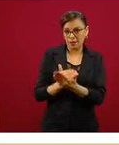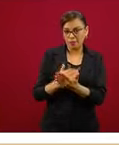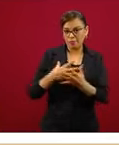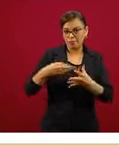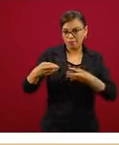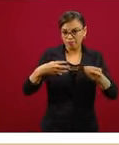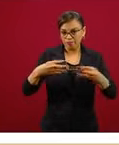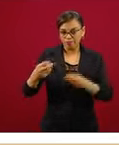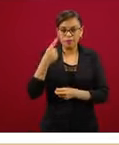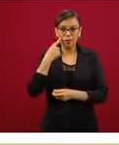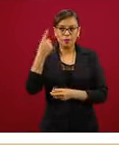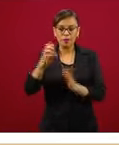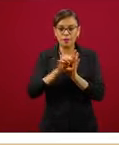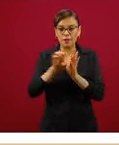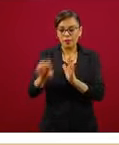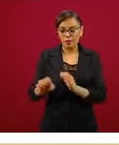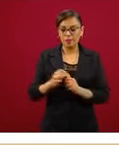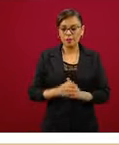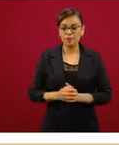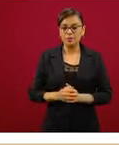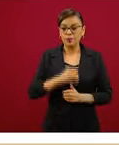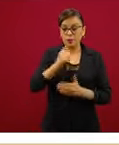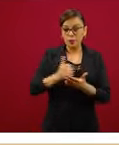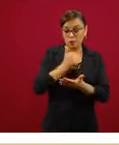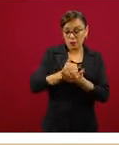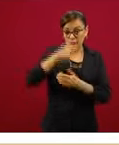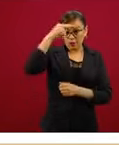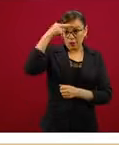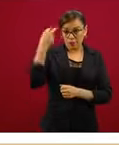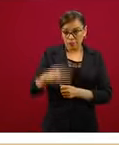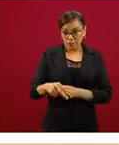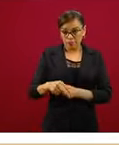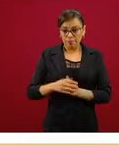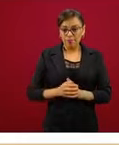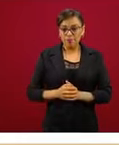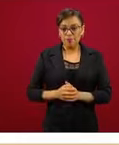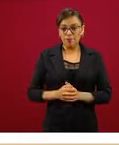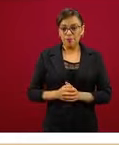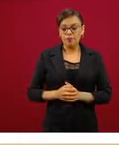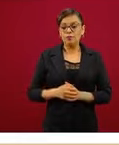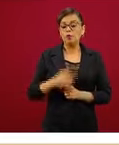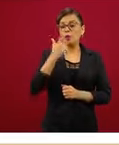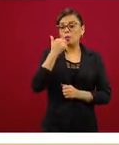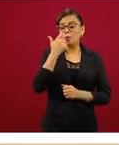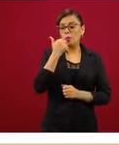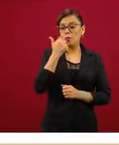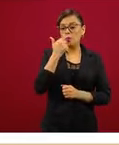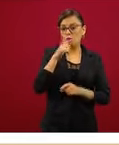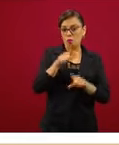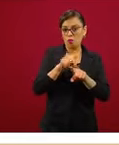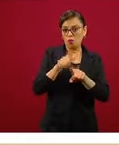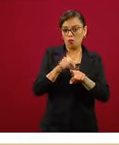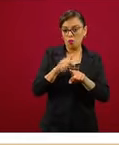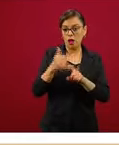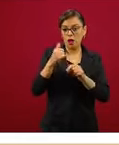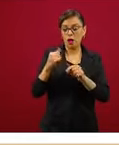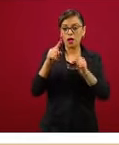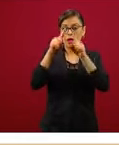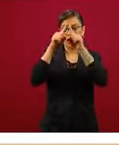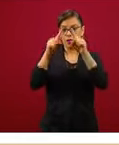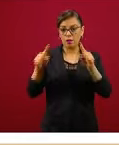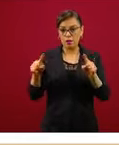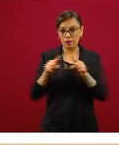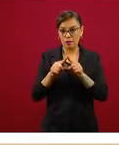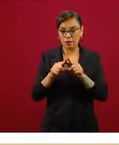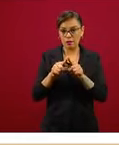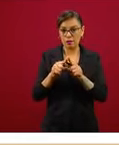ejemplos. Veamos, por ejemplo, la Ciudad de México se encuentra con territorio rojo y un triángulo rojo hacia arriba, que indica que